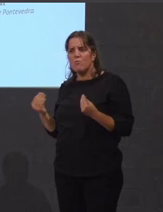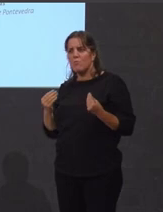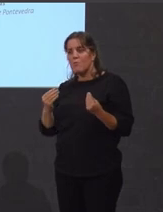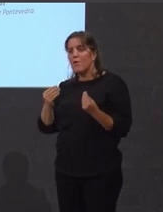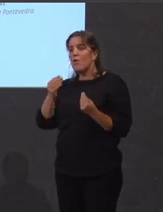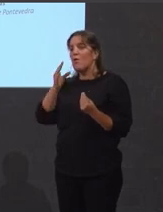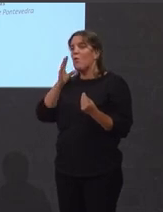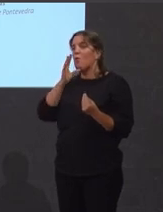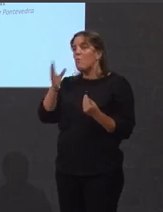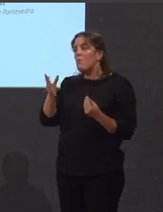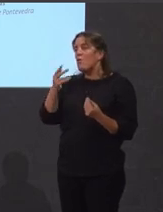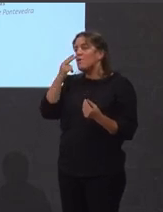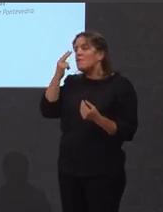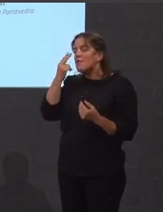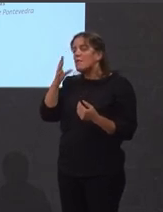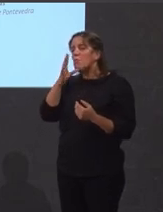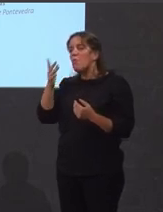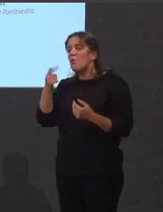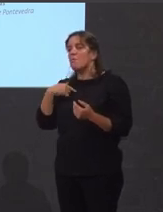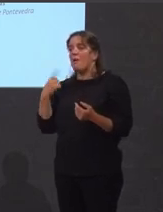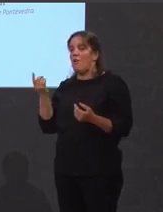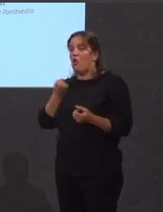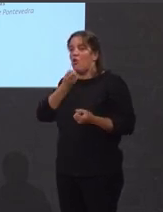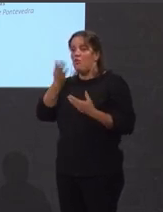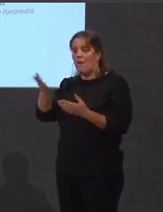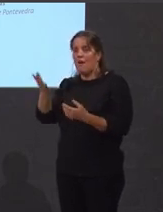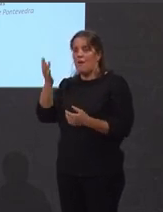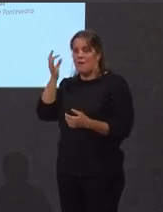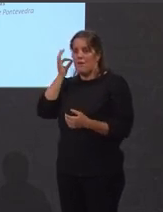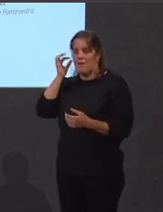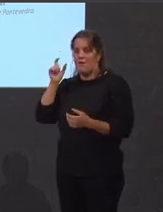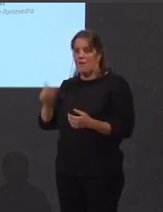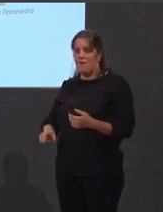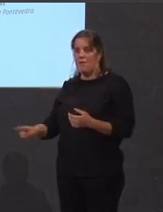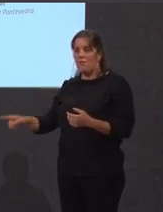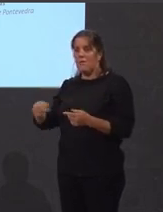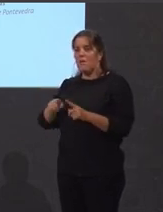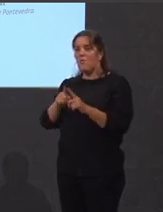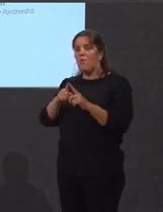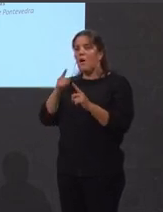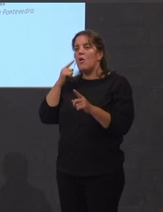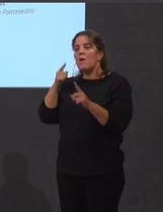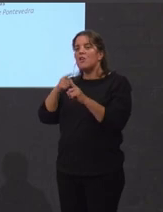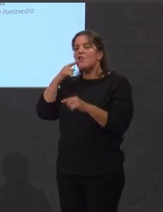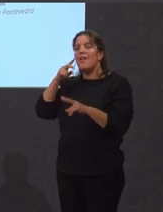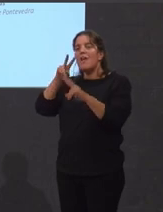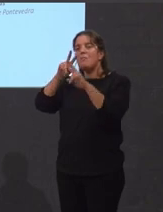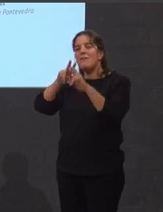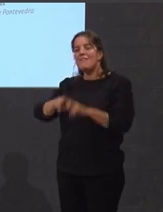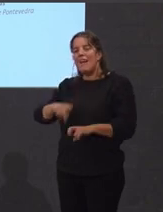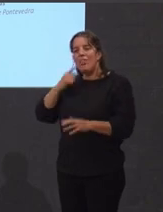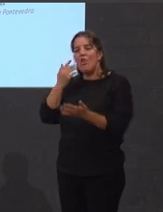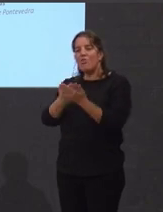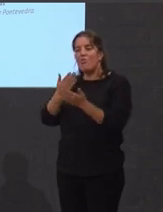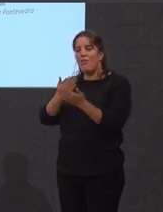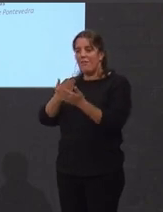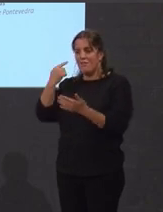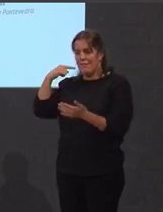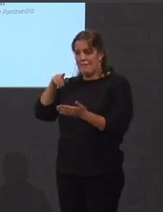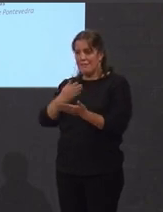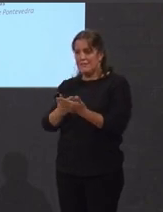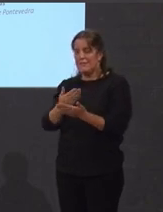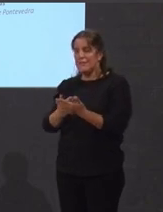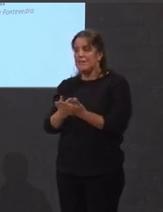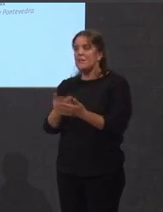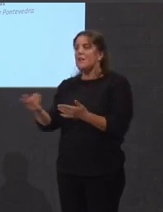por lo que nos vai a contar ela, un pouco que foi o seu objeto de tese e de investigación, senón, por ver como